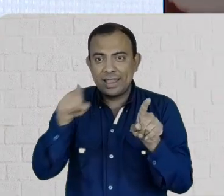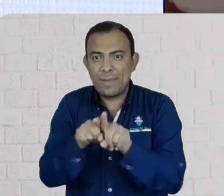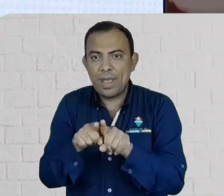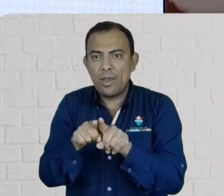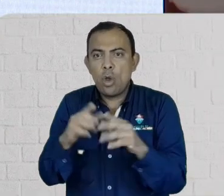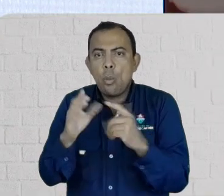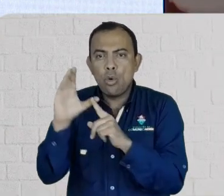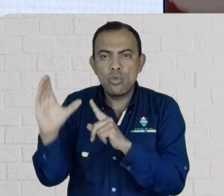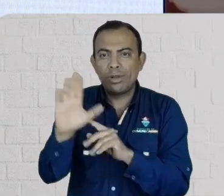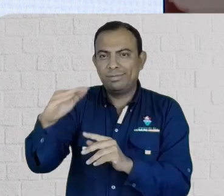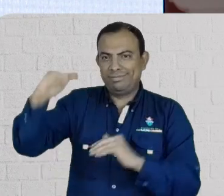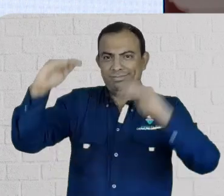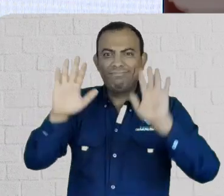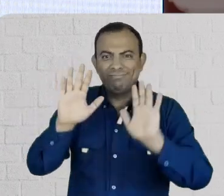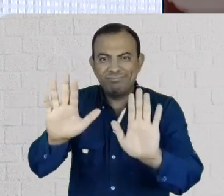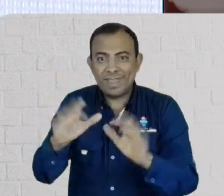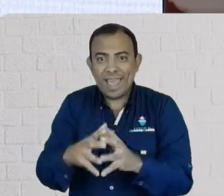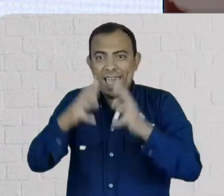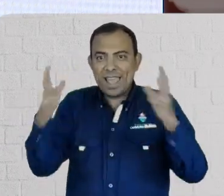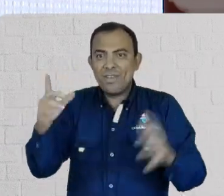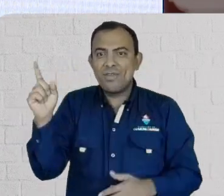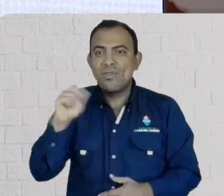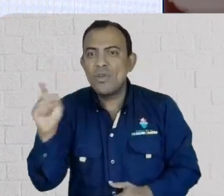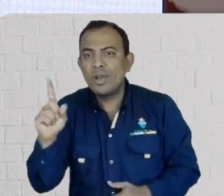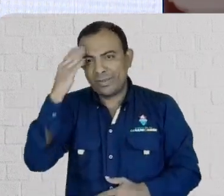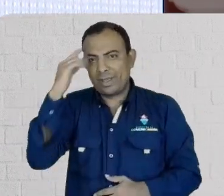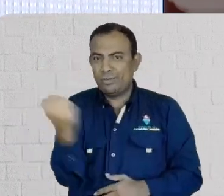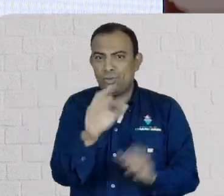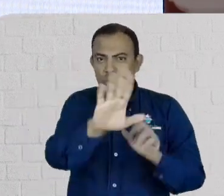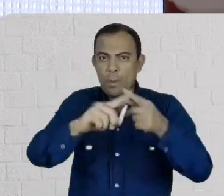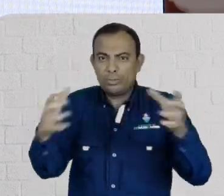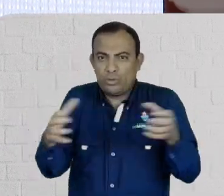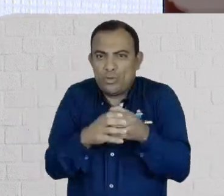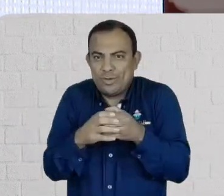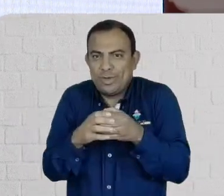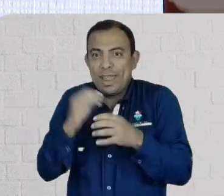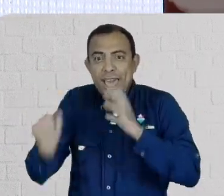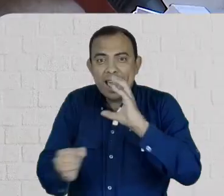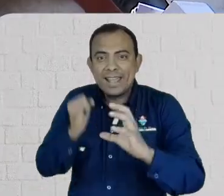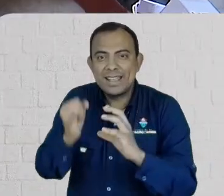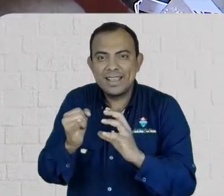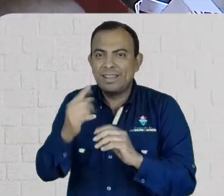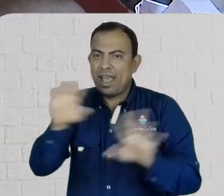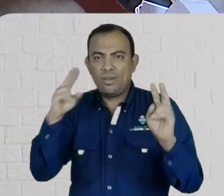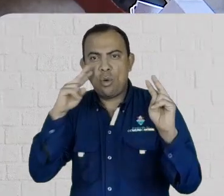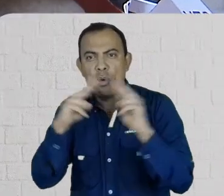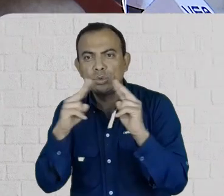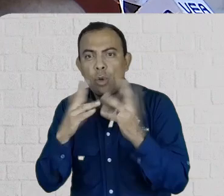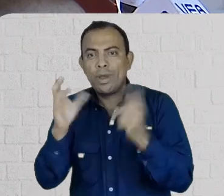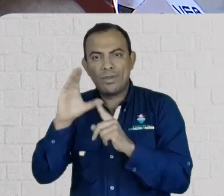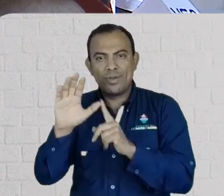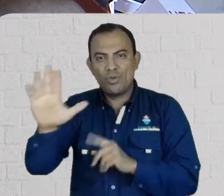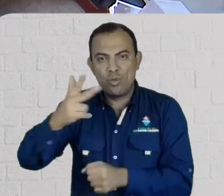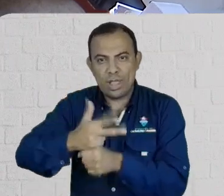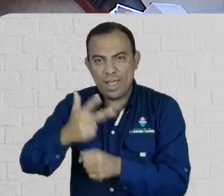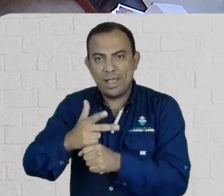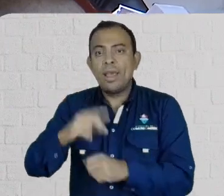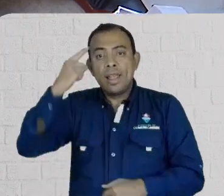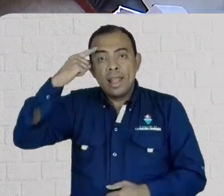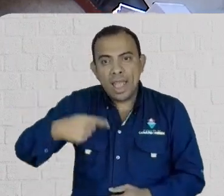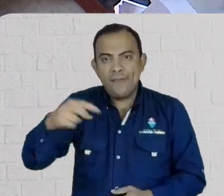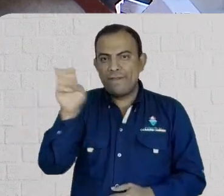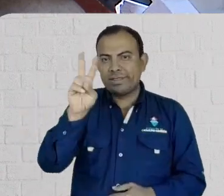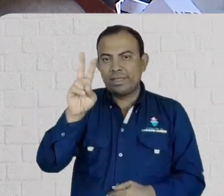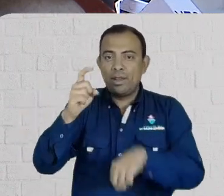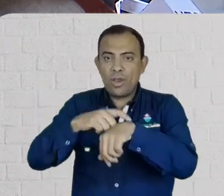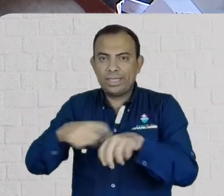de arena grandes, donde nos acompañan siete artistas internacionales. El concierto de inauguración es el día